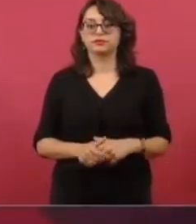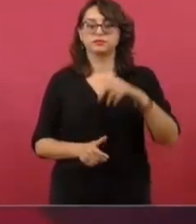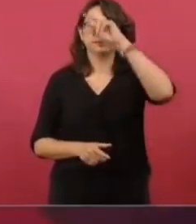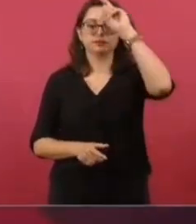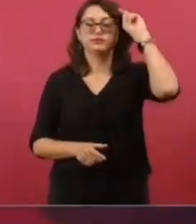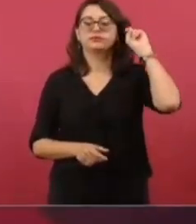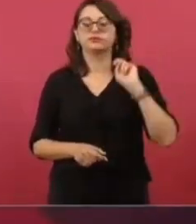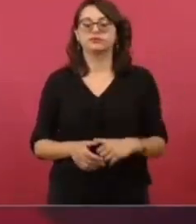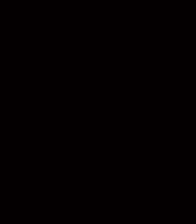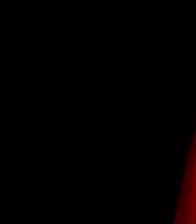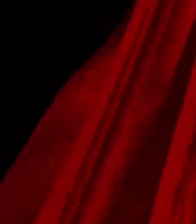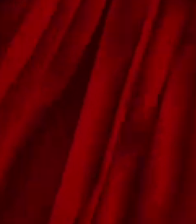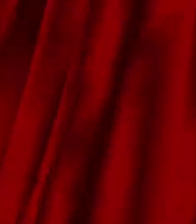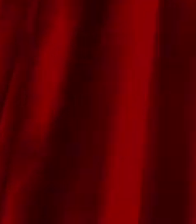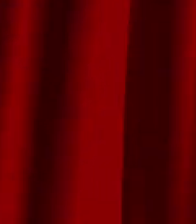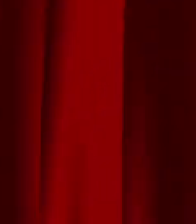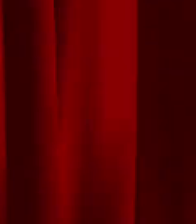un país bello y seguro.